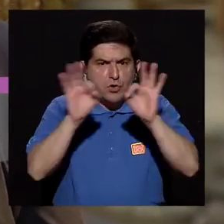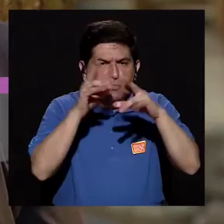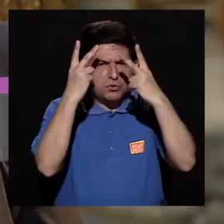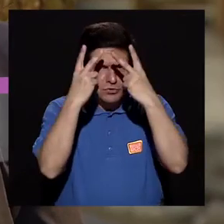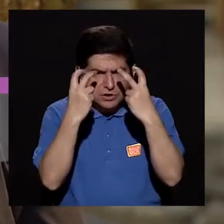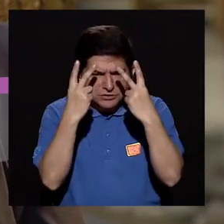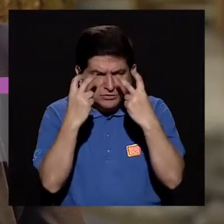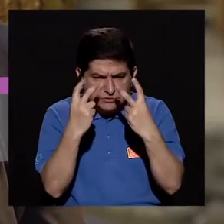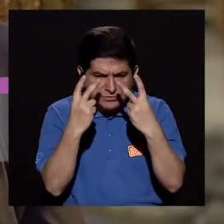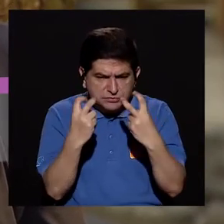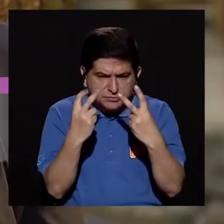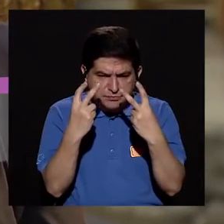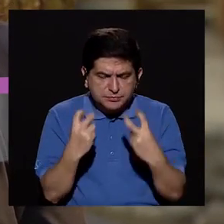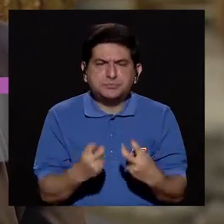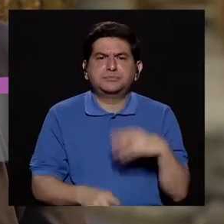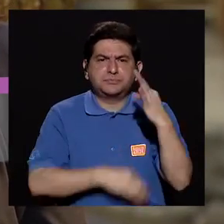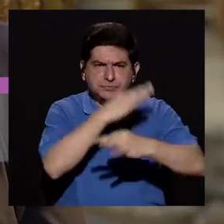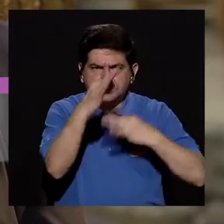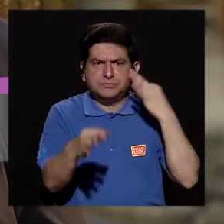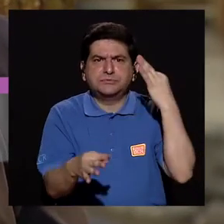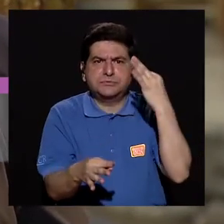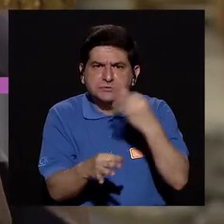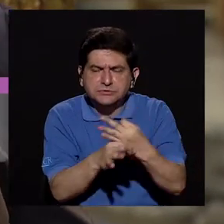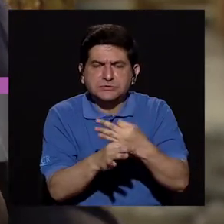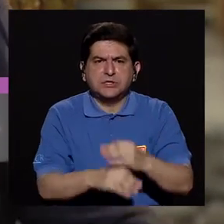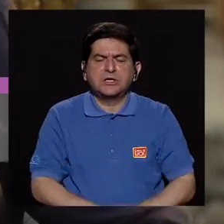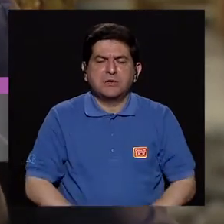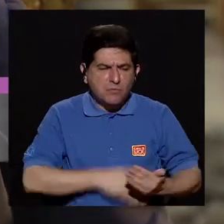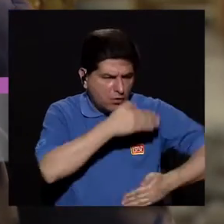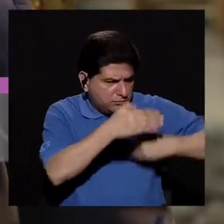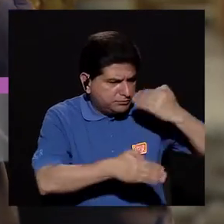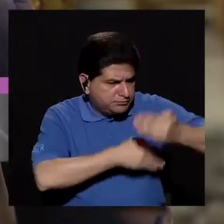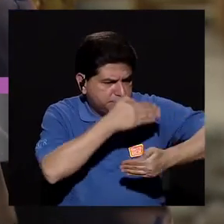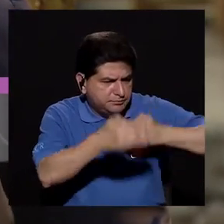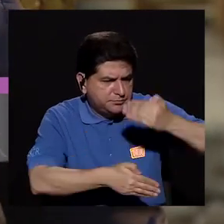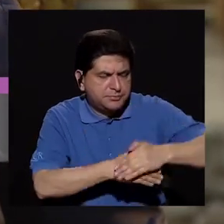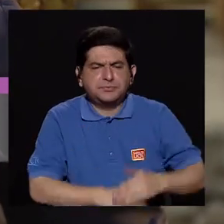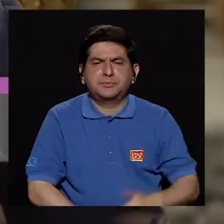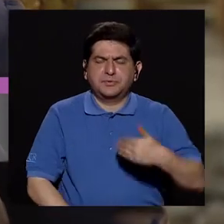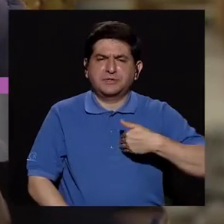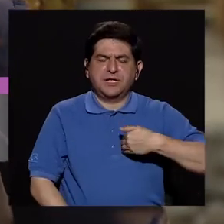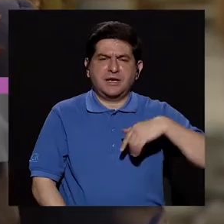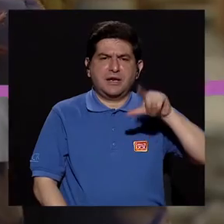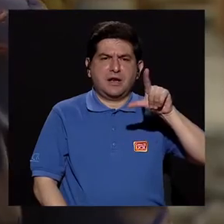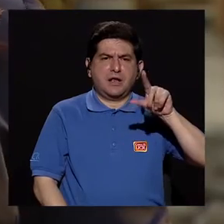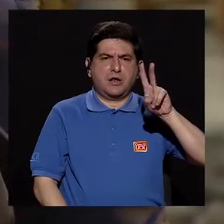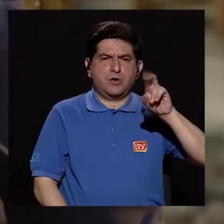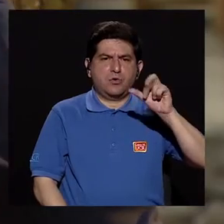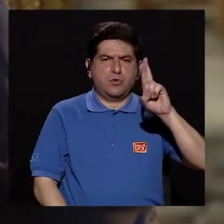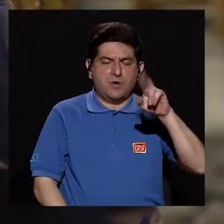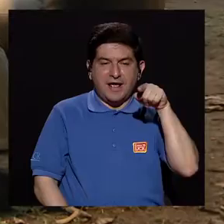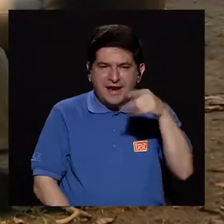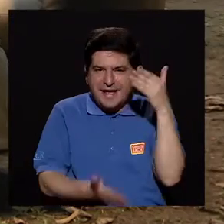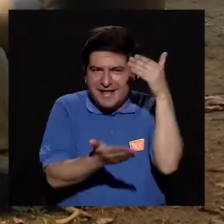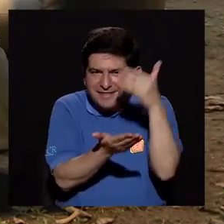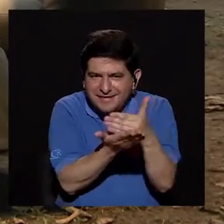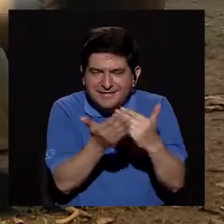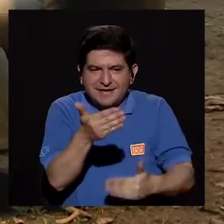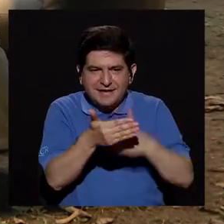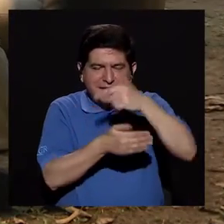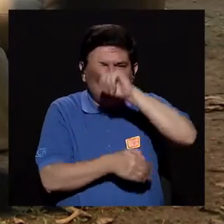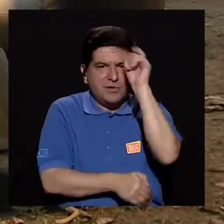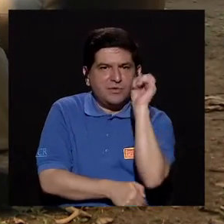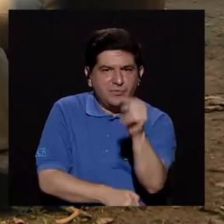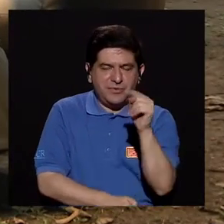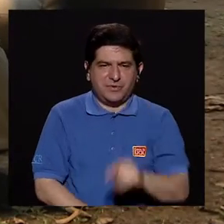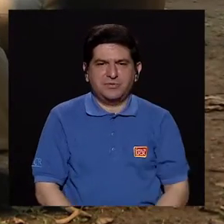estarnos chequeando, estar viendo este tipo de evolución que va teniendo los lunares. Si yo quisiera detenerme acá para luego